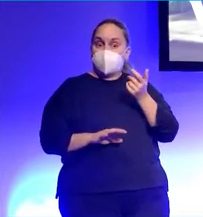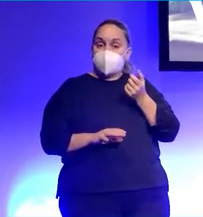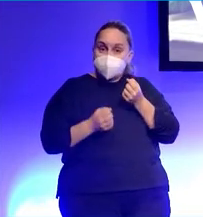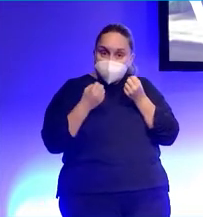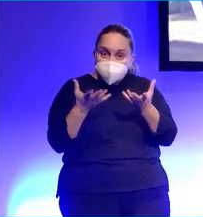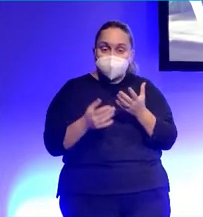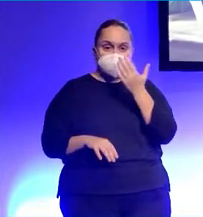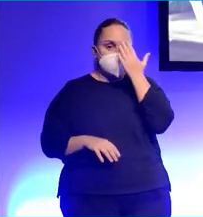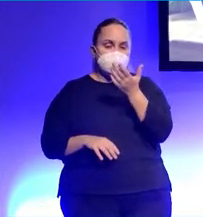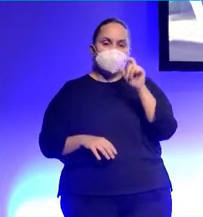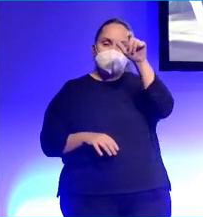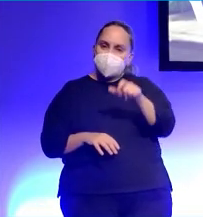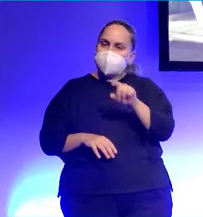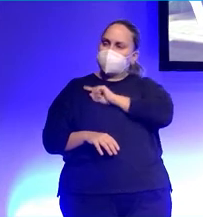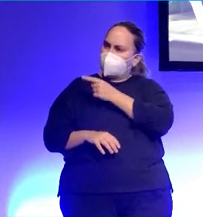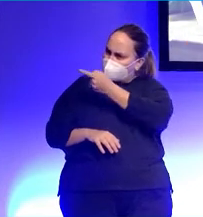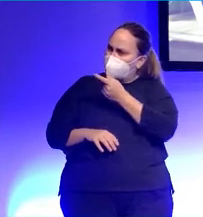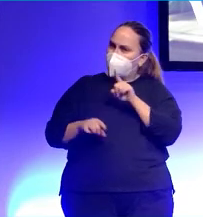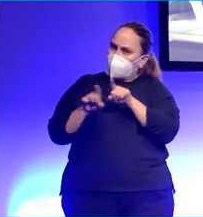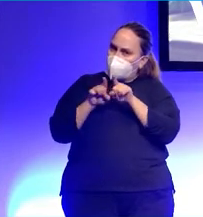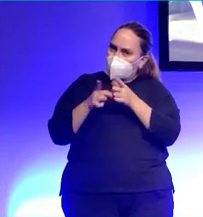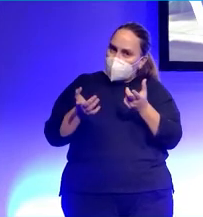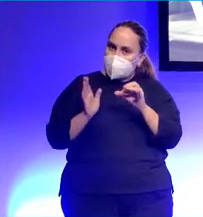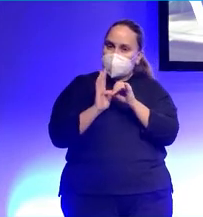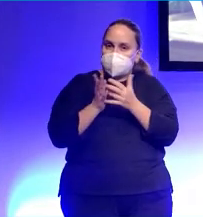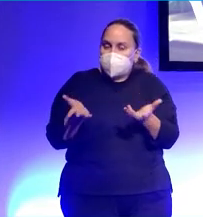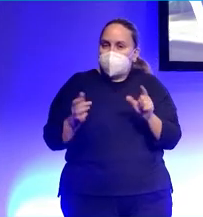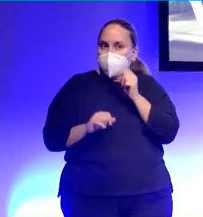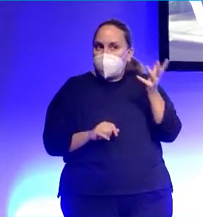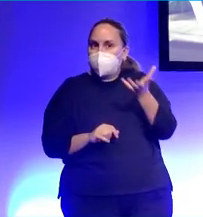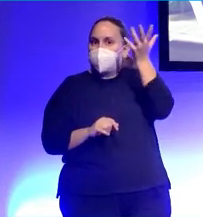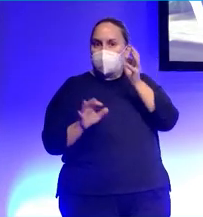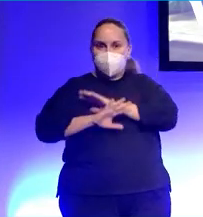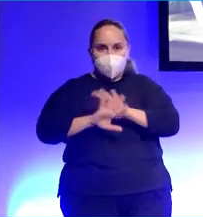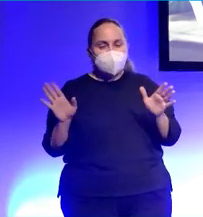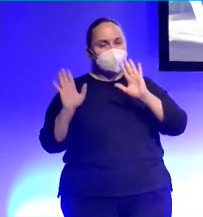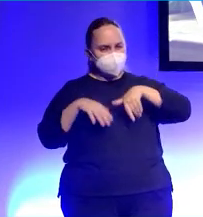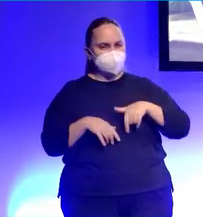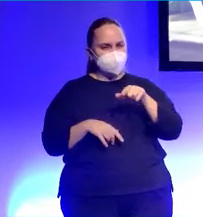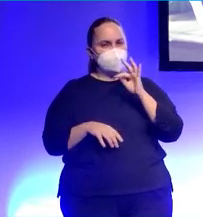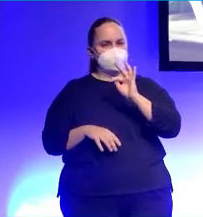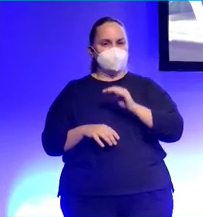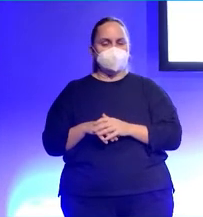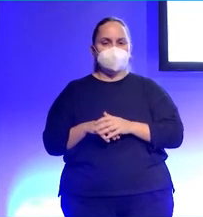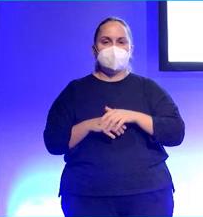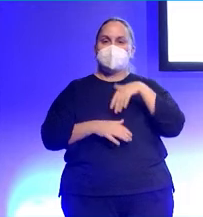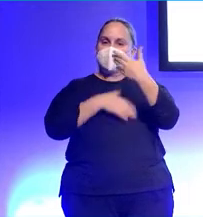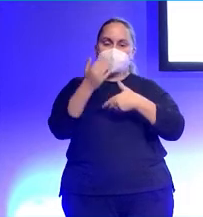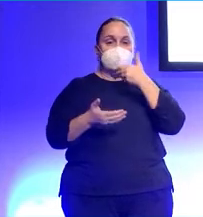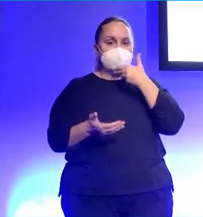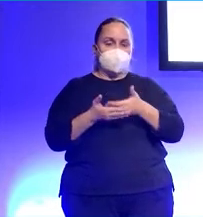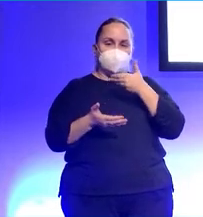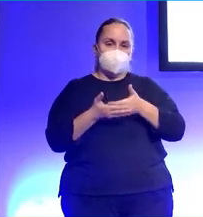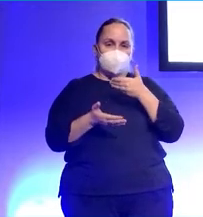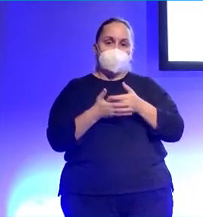viendo como alguien muy similar, como alguien cercano, sin ínfulas, y eso se agradece. Voy a pasar ya lo del caldo aneto, pobrecillos.